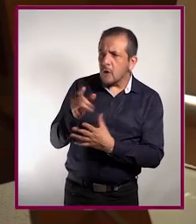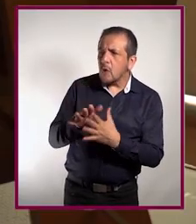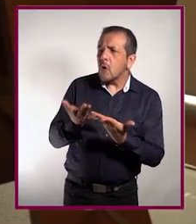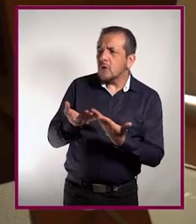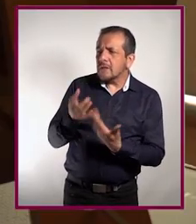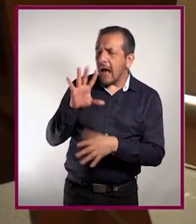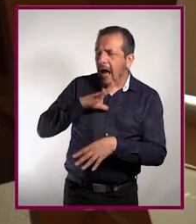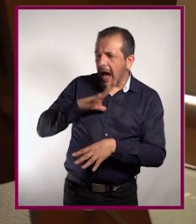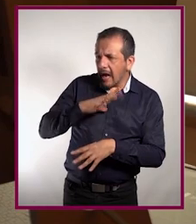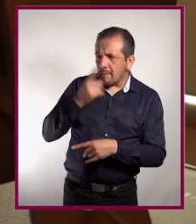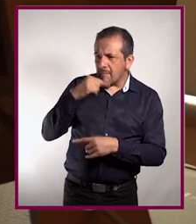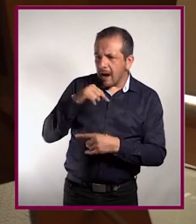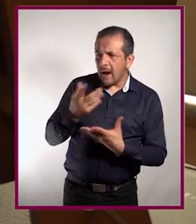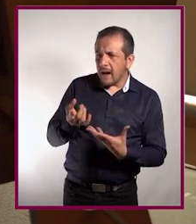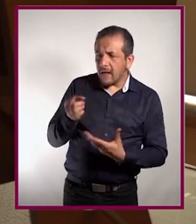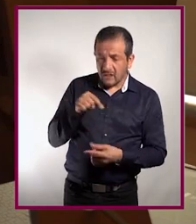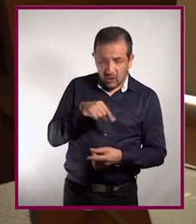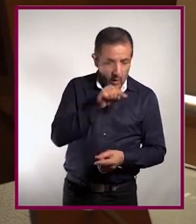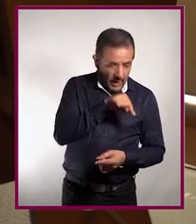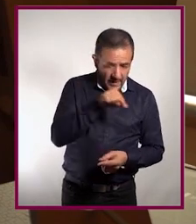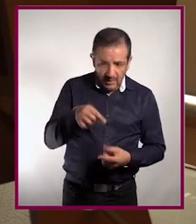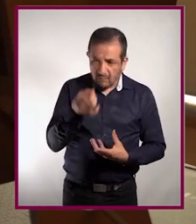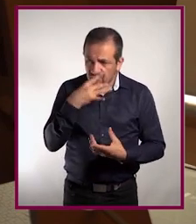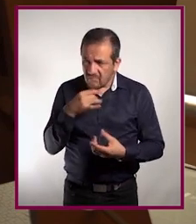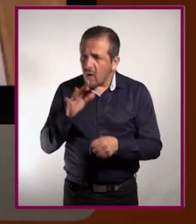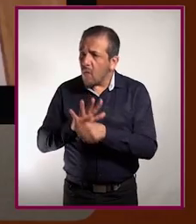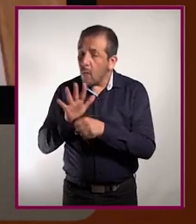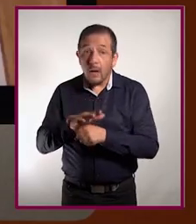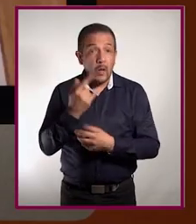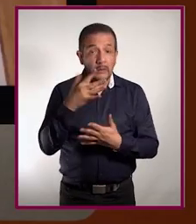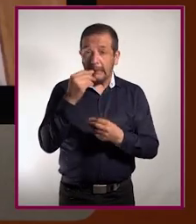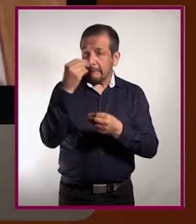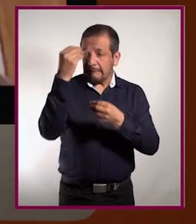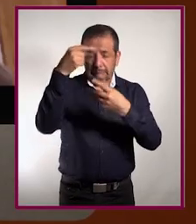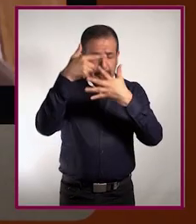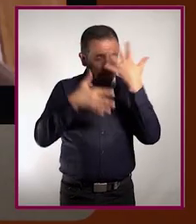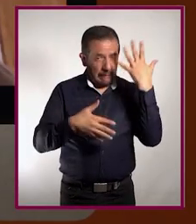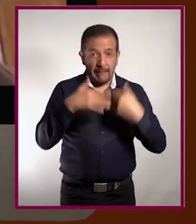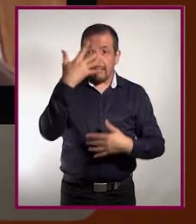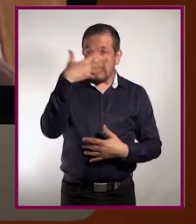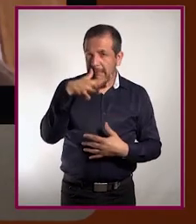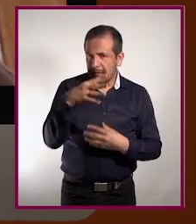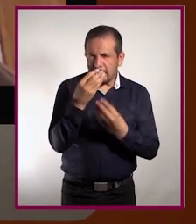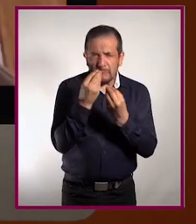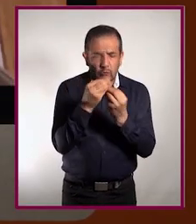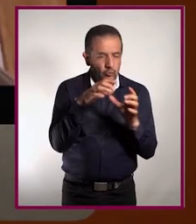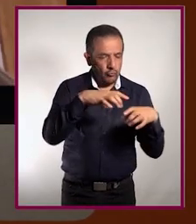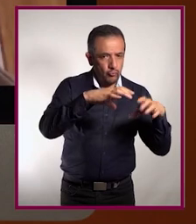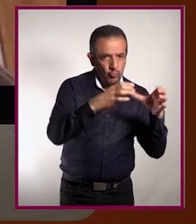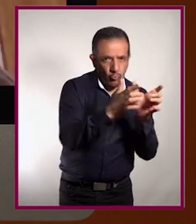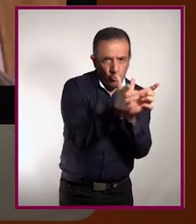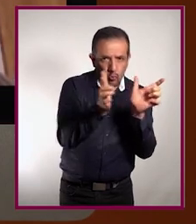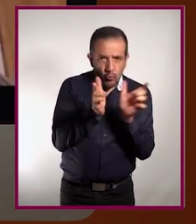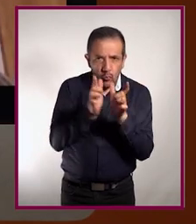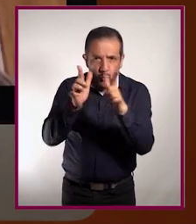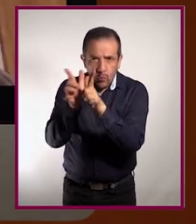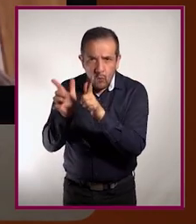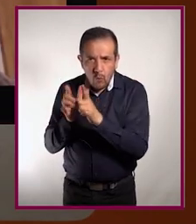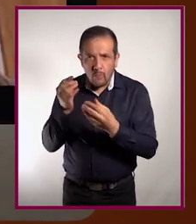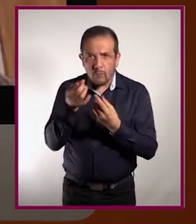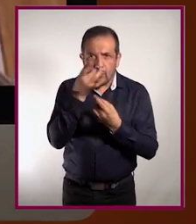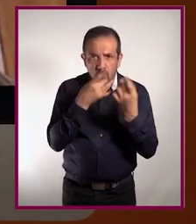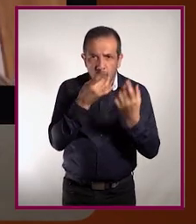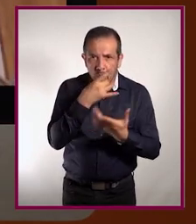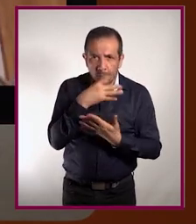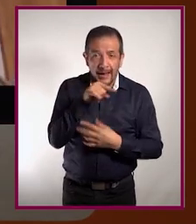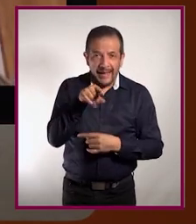criterios pueden afectar la decisión de recetar uno u otro? Hay más de 10 tipos de antibióticos. Hay muchos grupos de antibióticos y